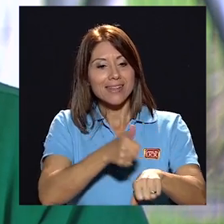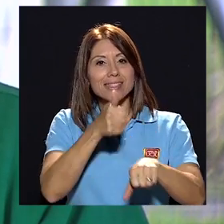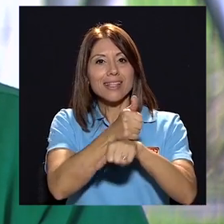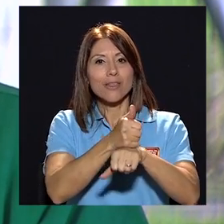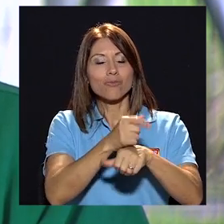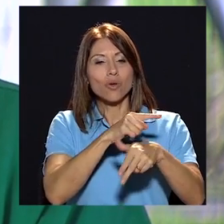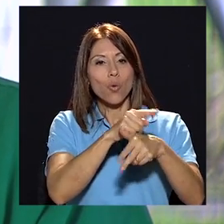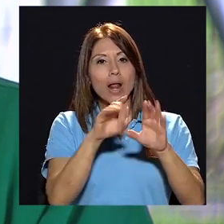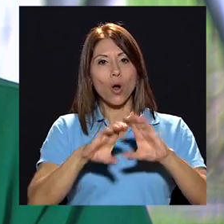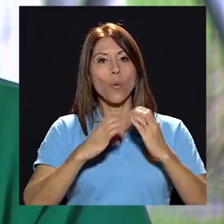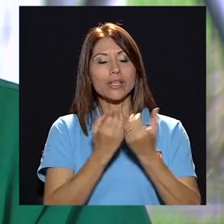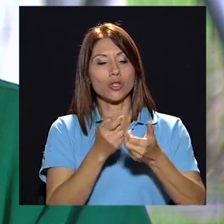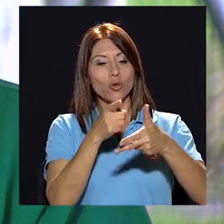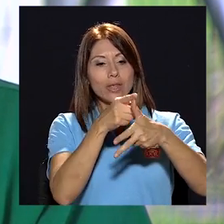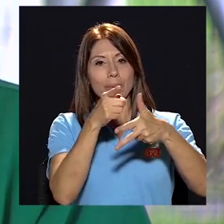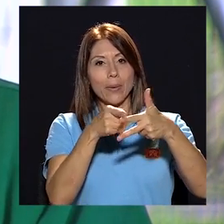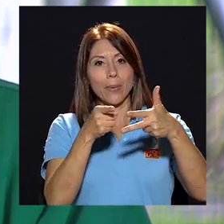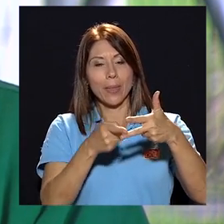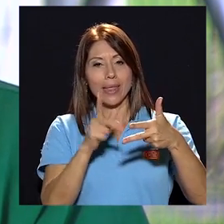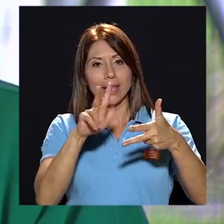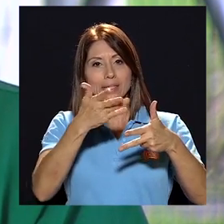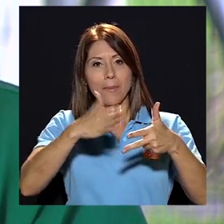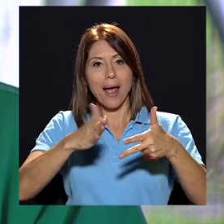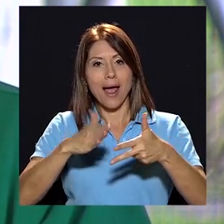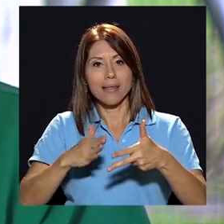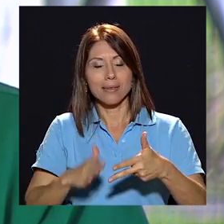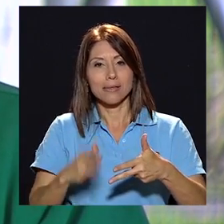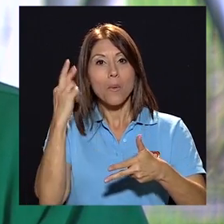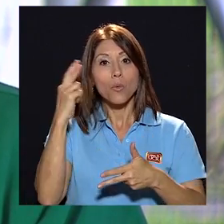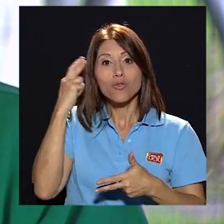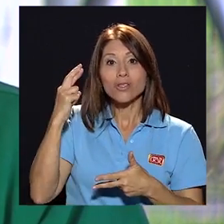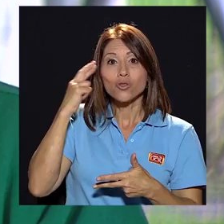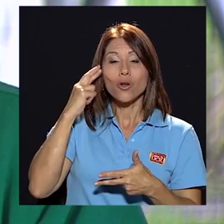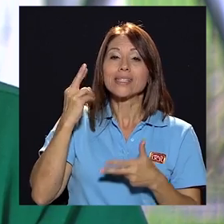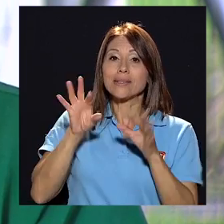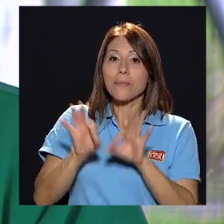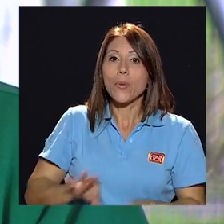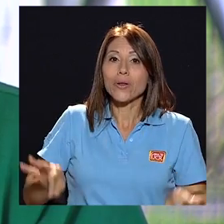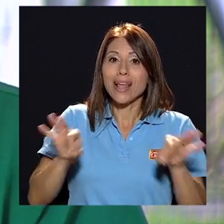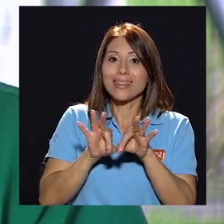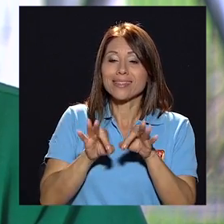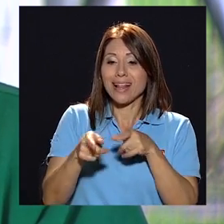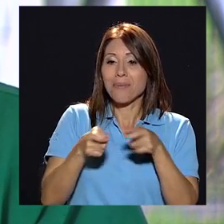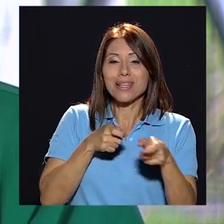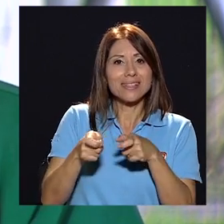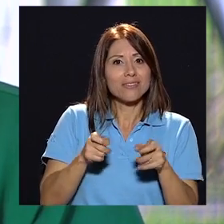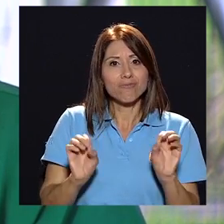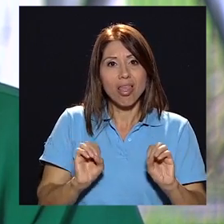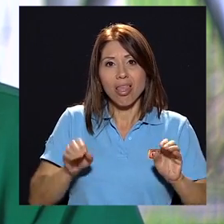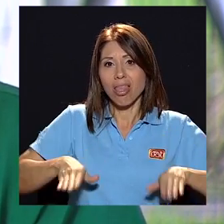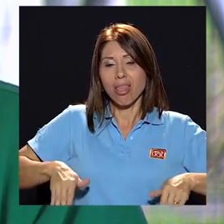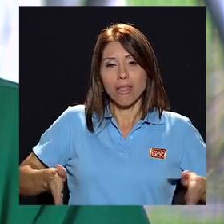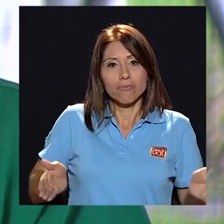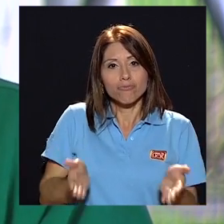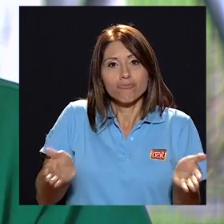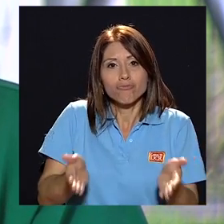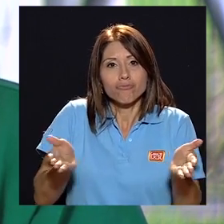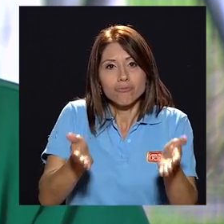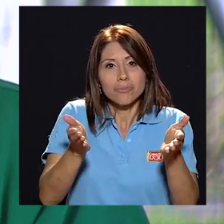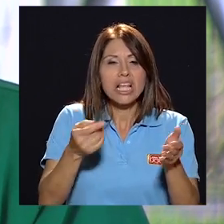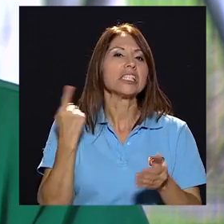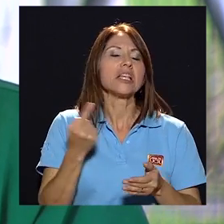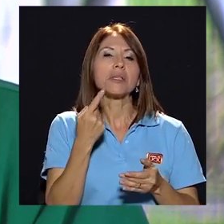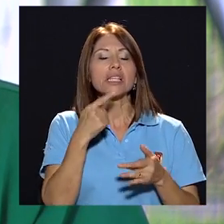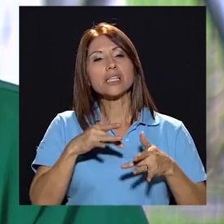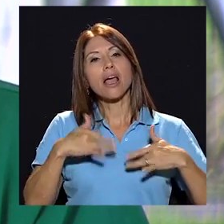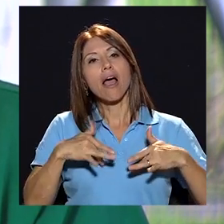convención bipartita. Por razones de peso, principalmente de parte de la administración, no ha habido una voluntad de echar a andar esto. Muchas veces